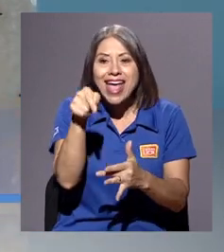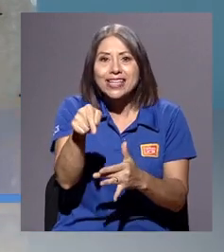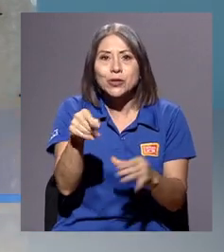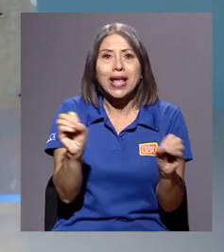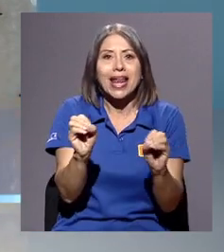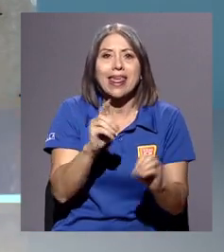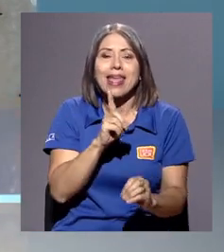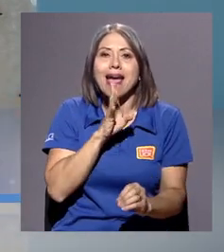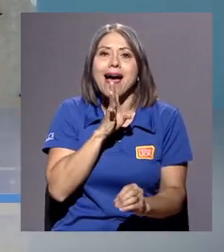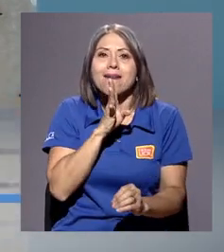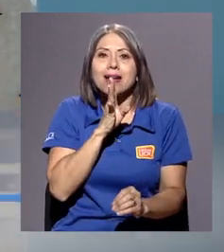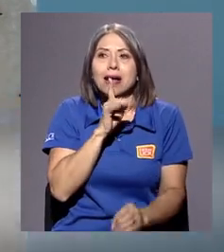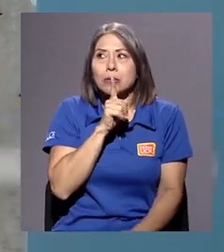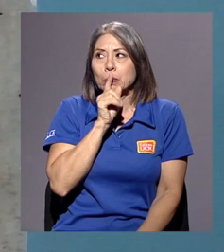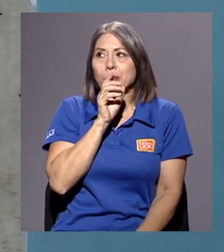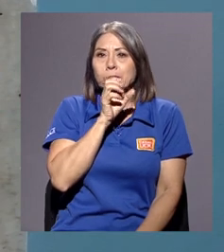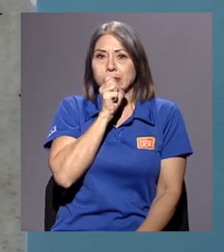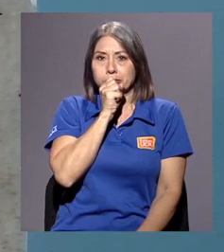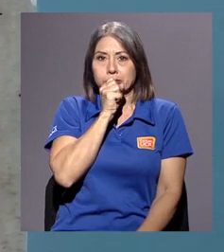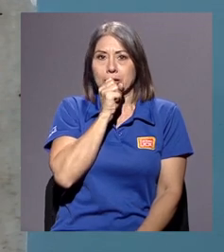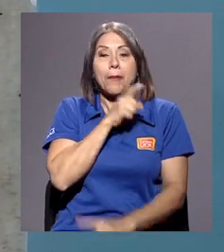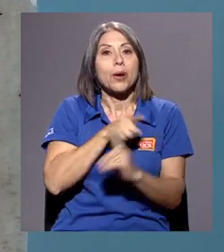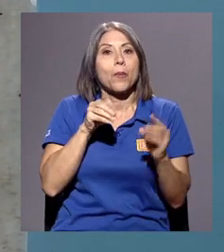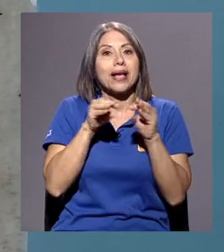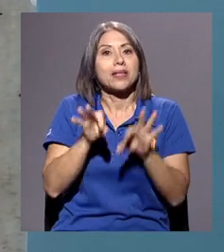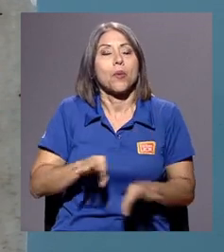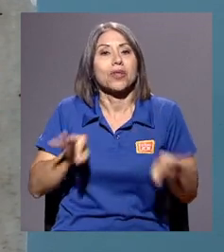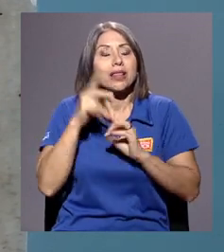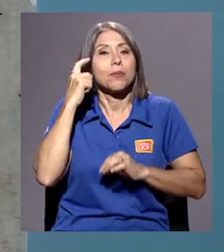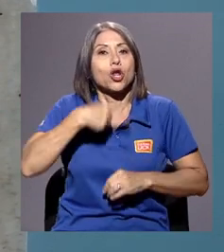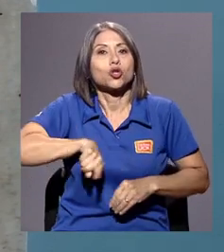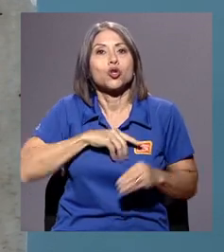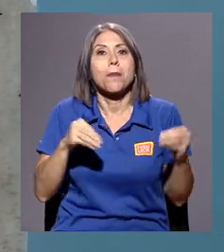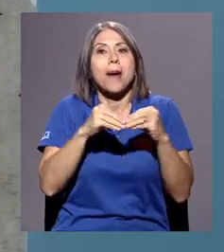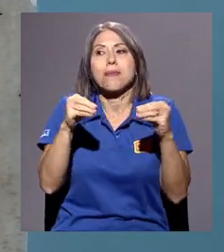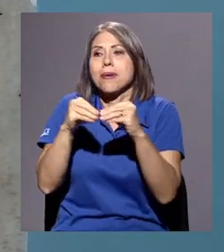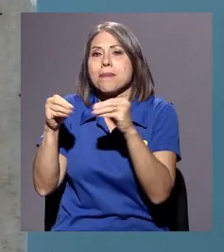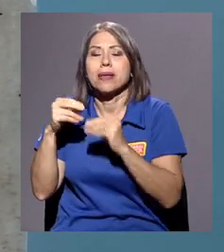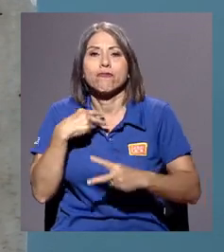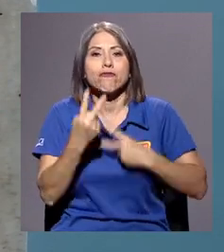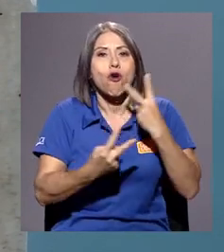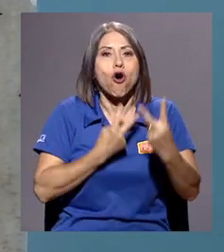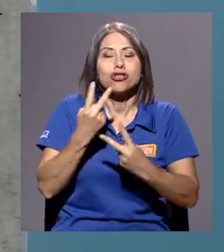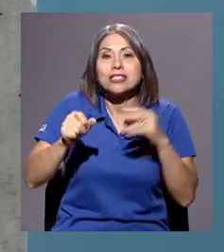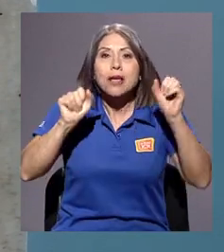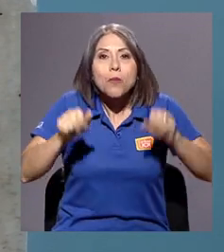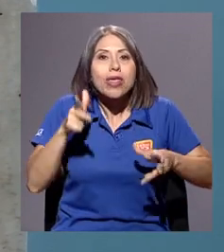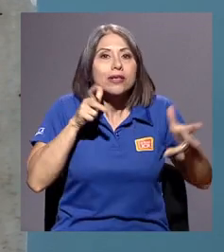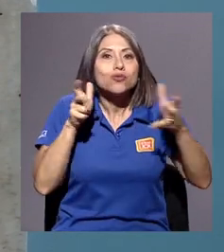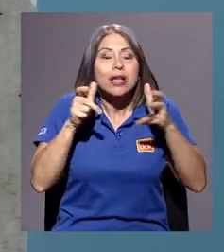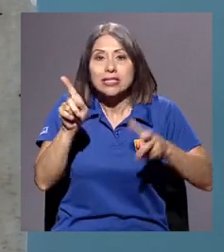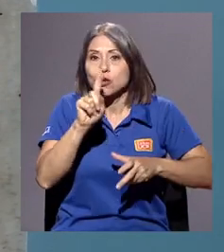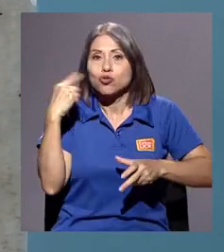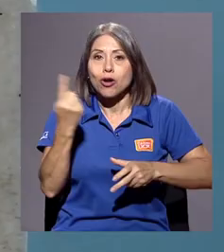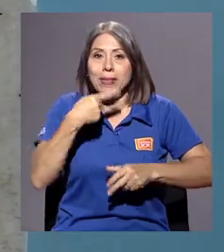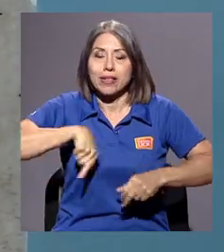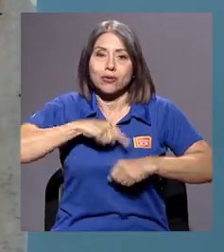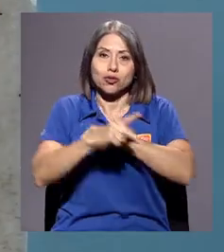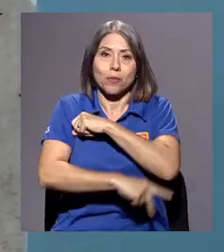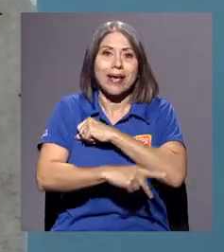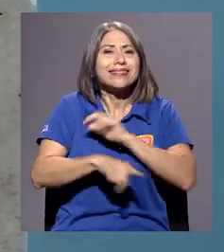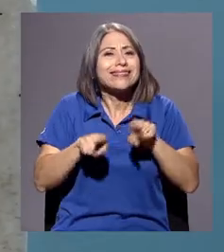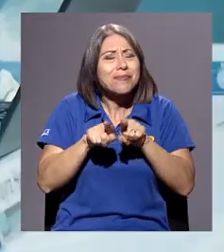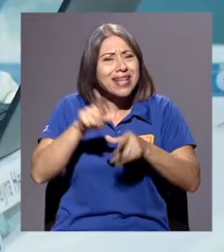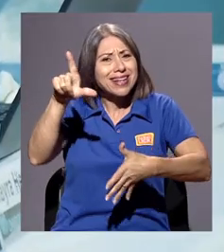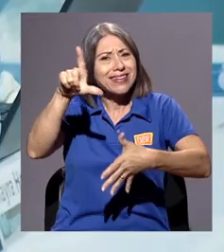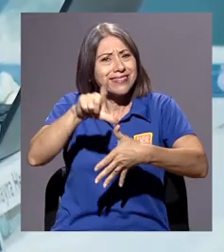Por eso estos espacios son importantes, porque somos más voces que pueden ser escuchadas y no solamente en nuestros países, sino alrededor de